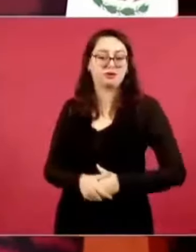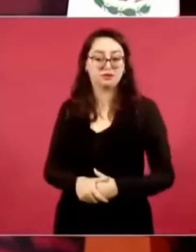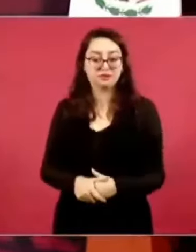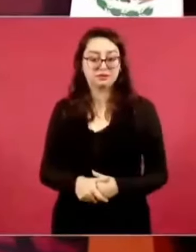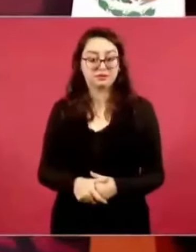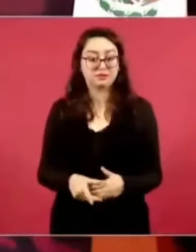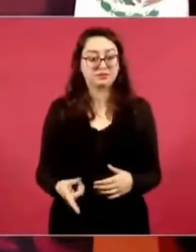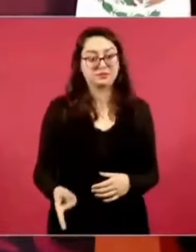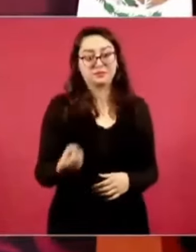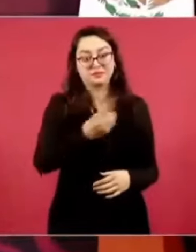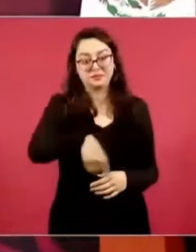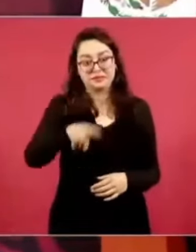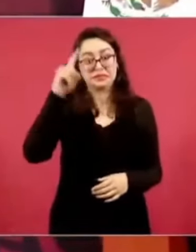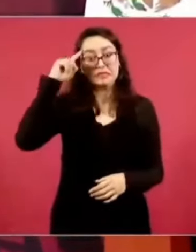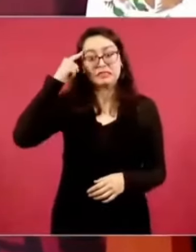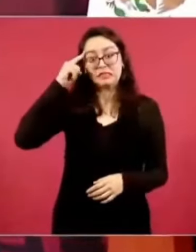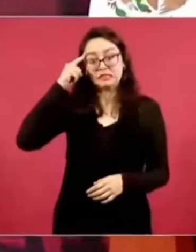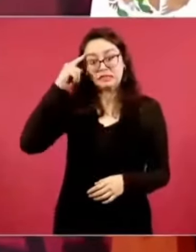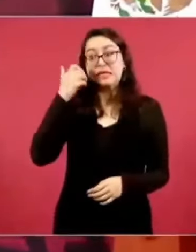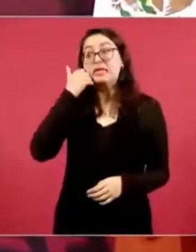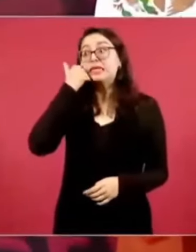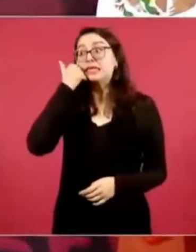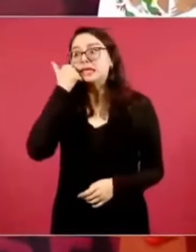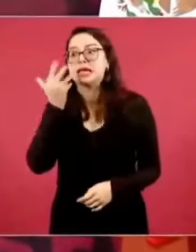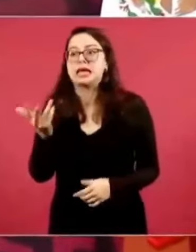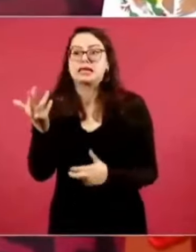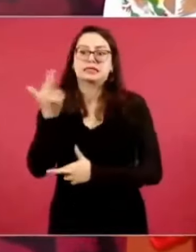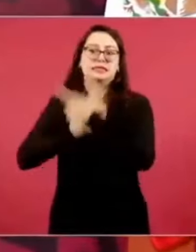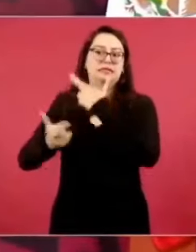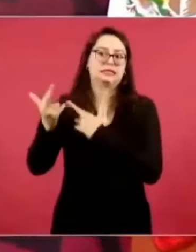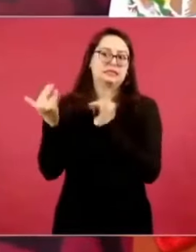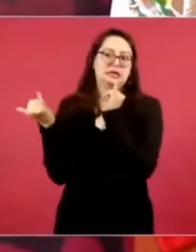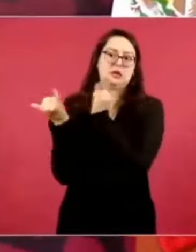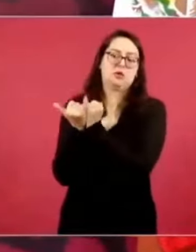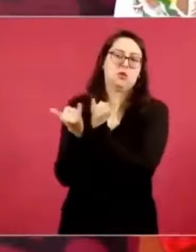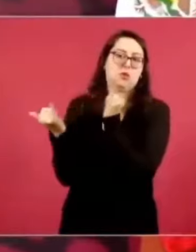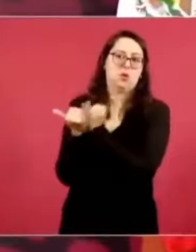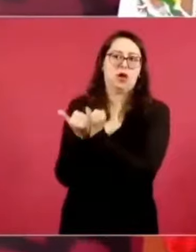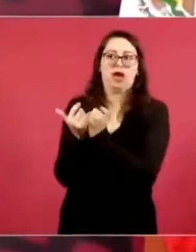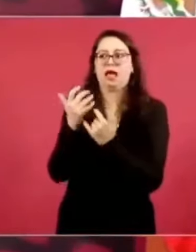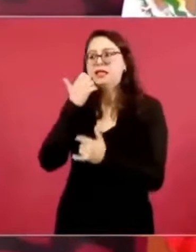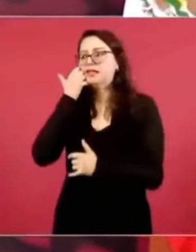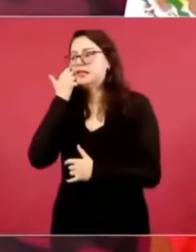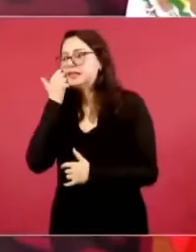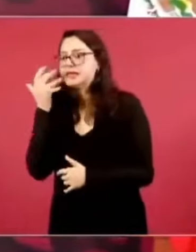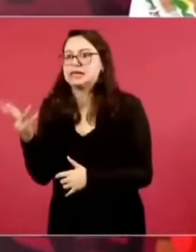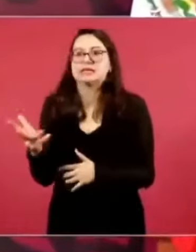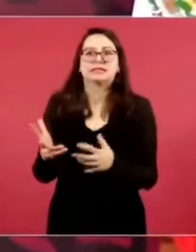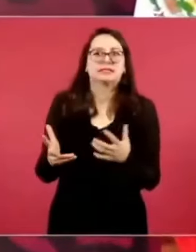pelear y